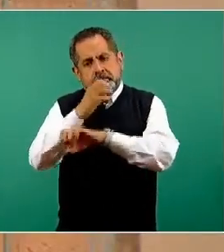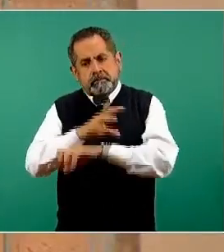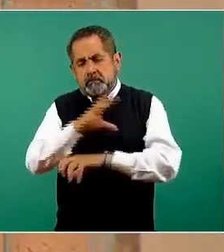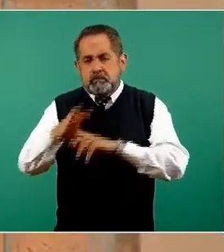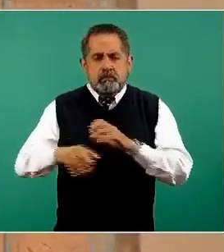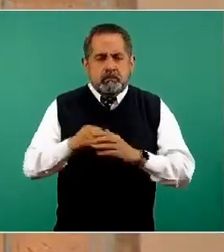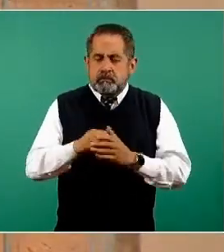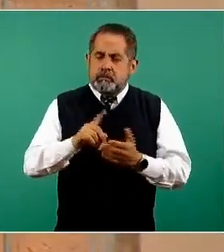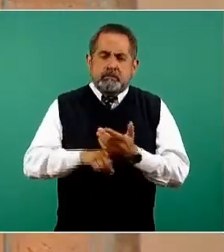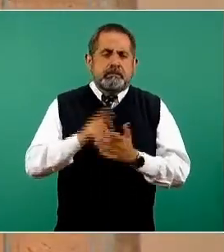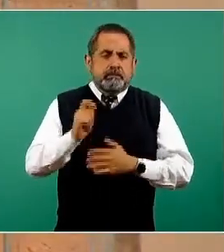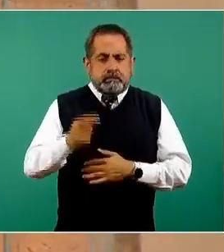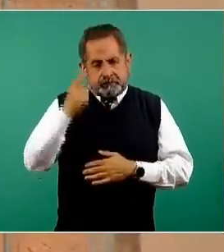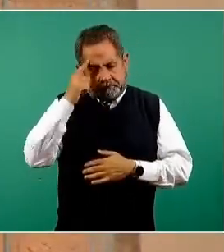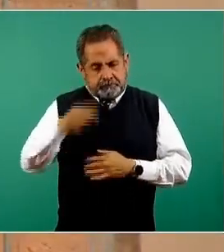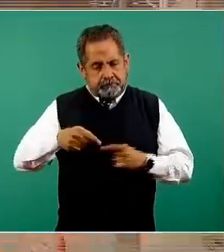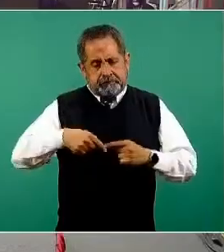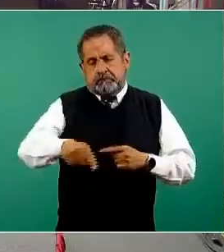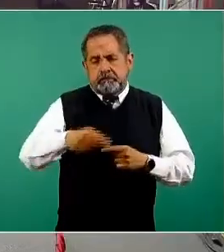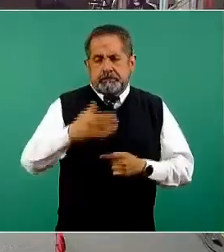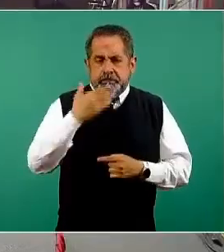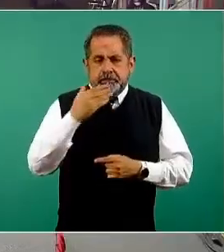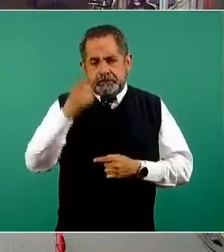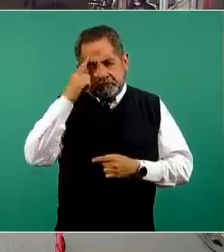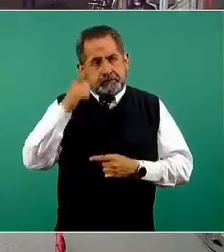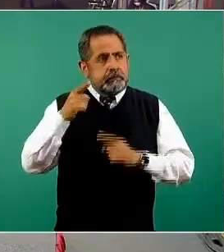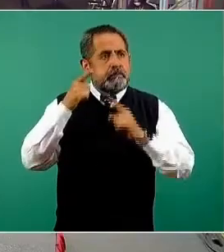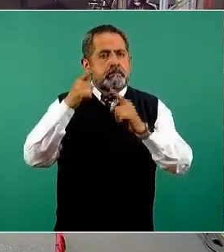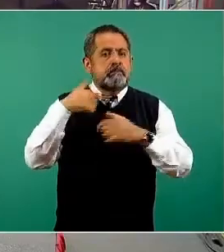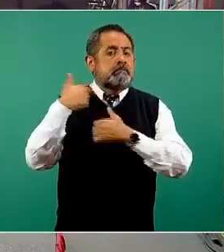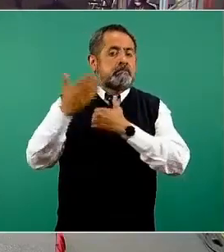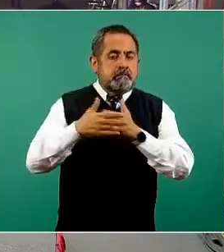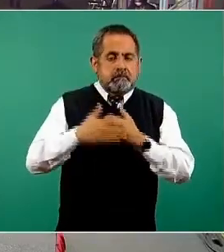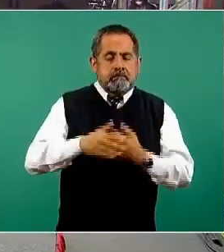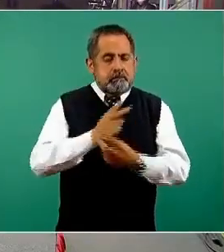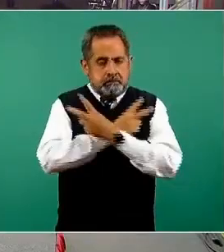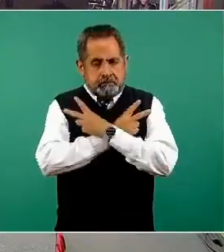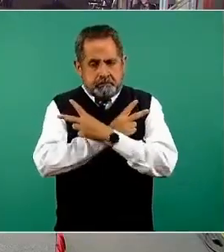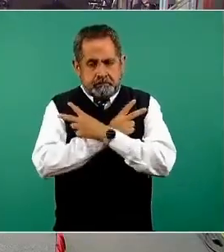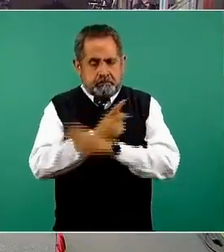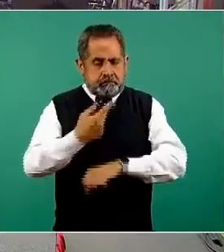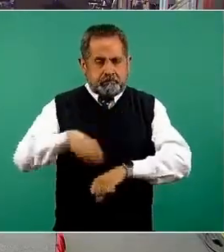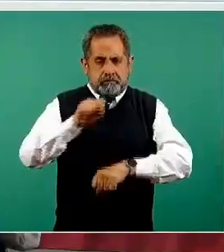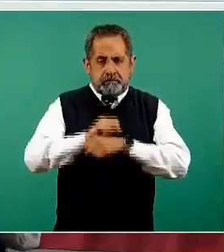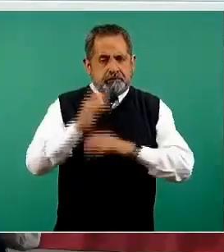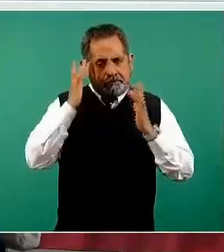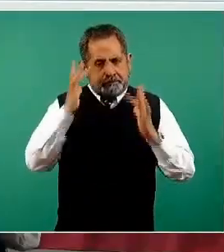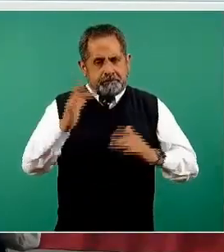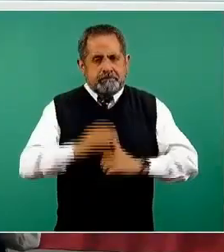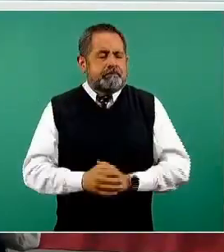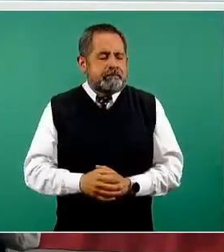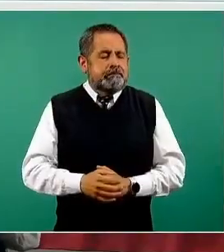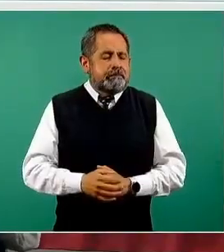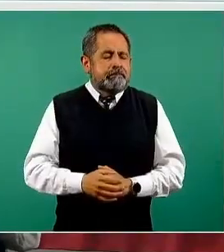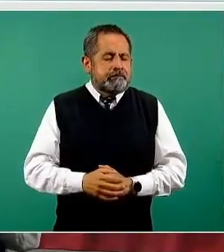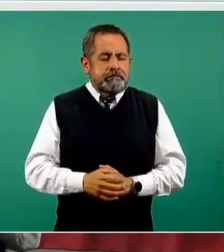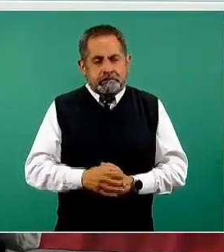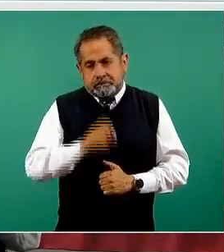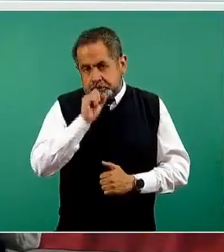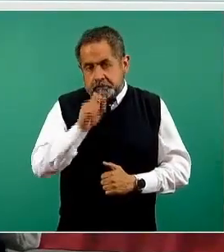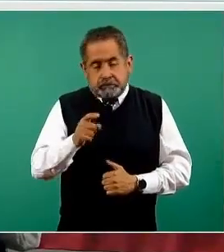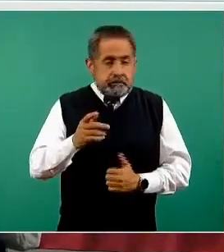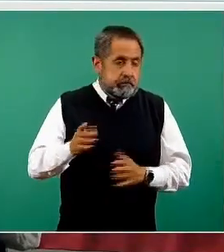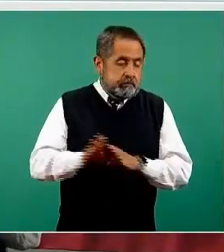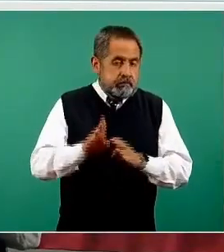municipales en vistas precisamente a las futuras vacaciones de Semana Santa. Pero eso obviamente tampoco corresponde o